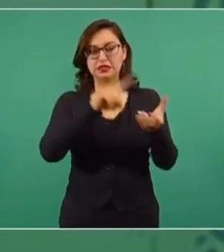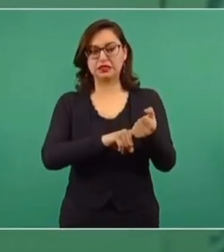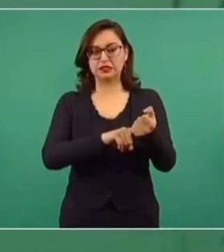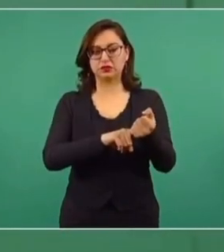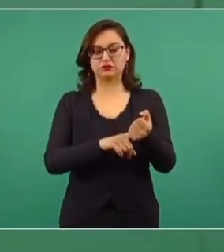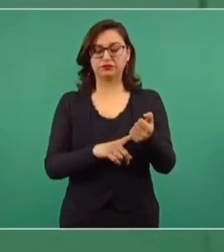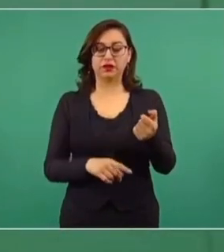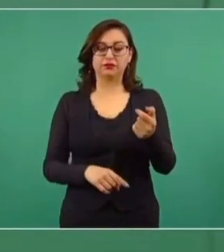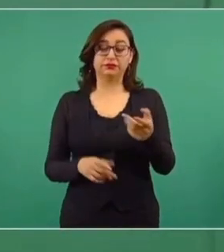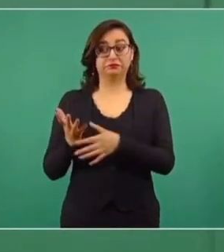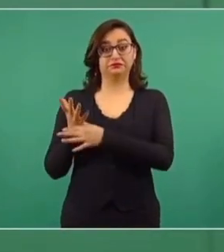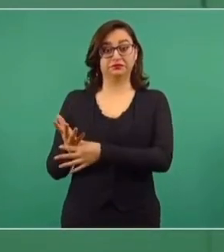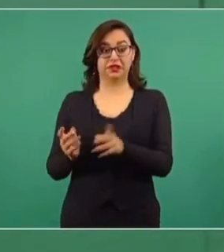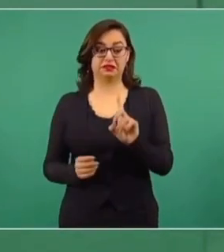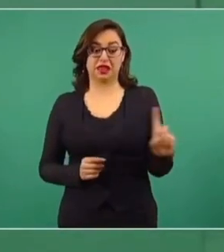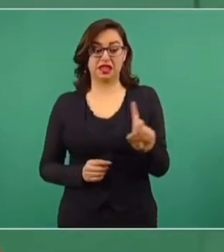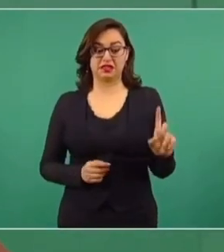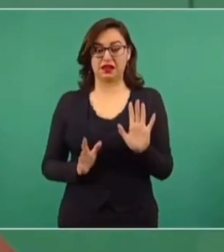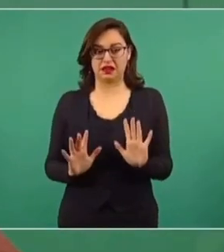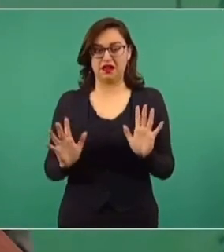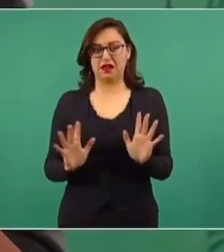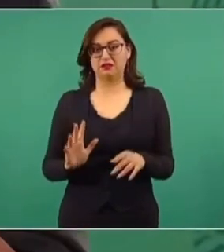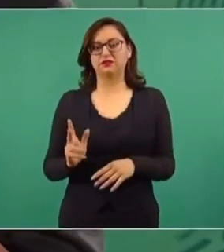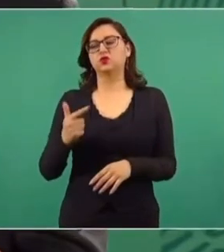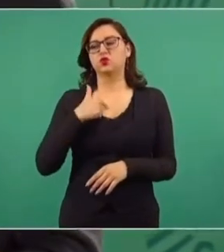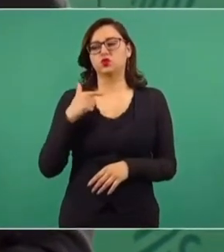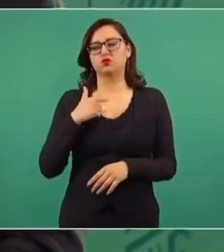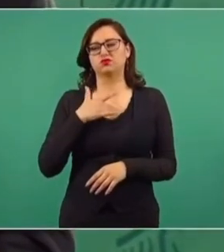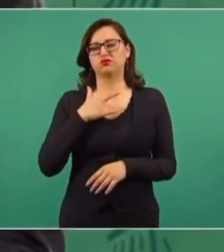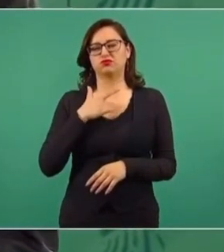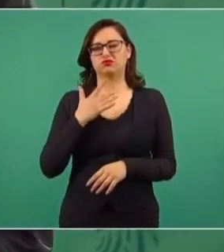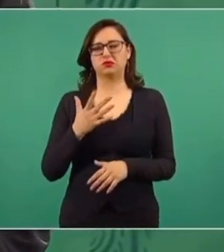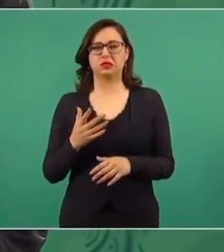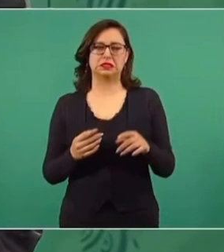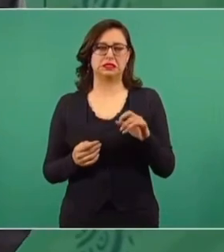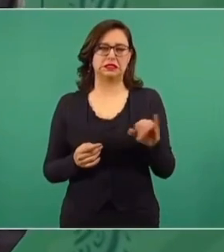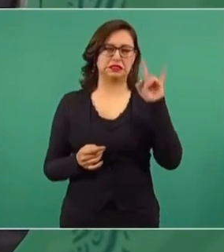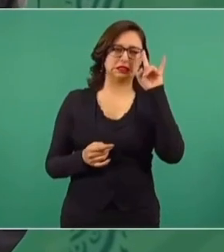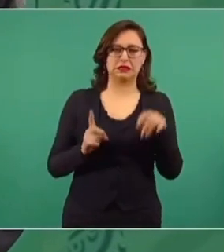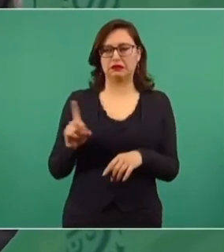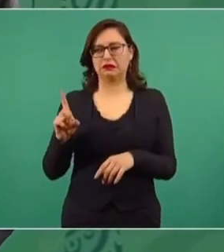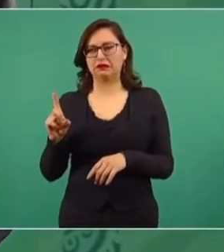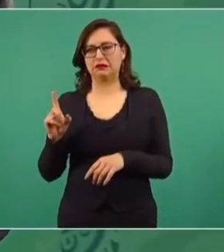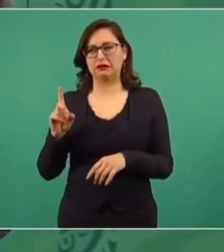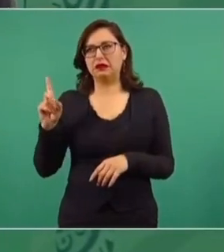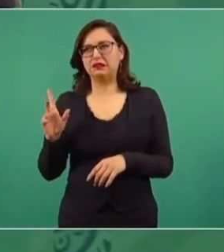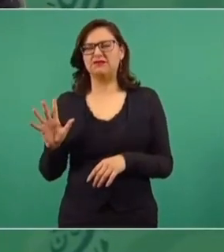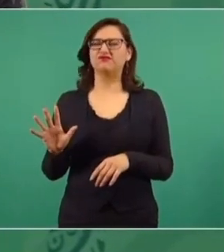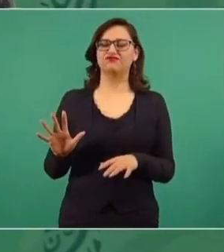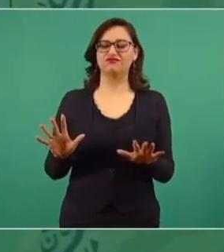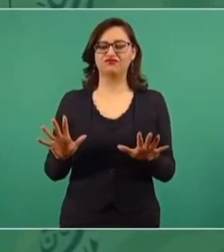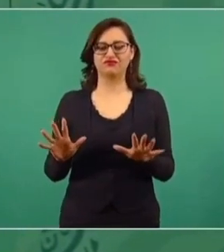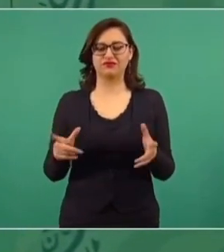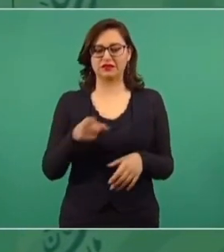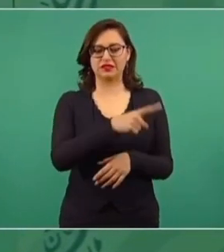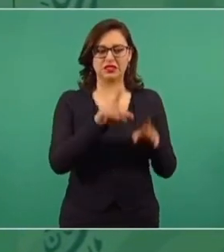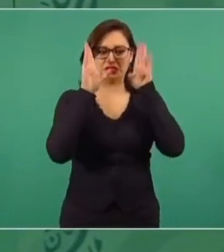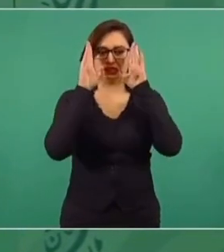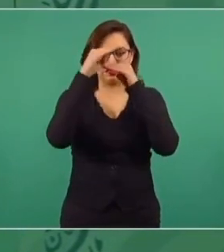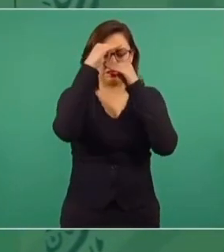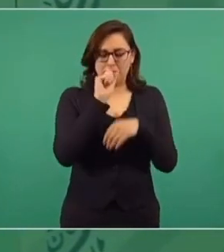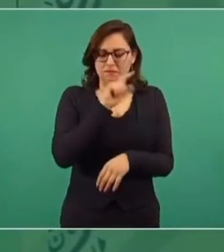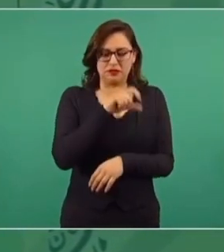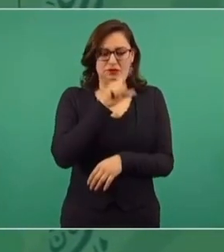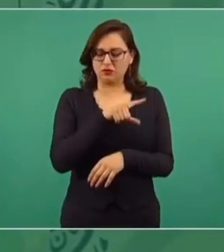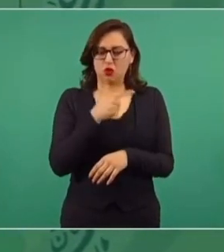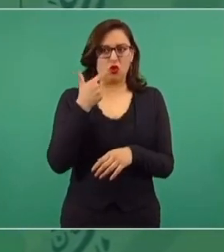verdadera doctrina de la derecha. Pero a me gusta más hablar de conservadurismo. Creo que es más apropiado. Pues es el que quiere conservar. El